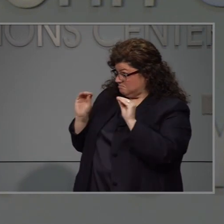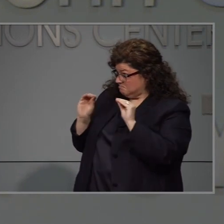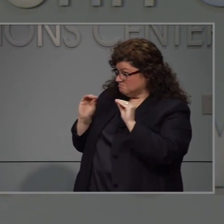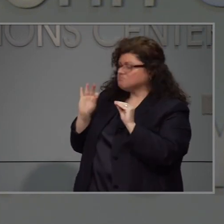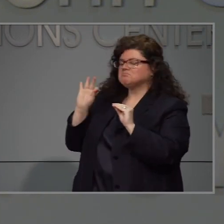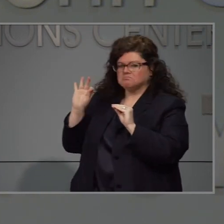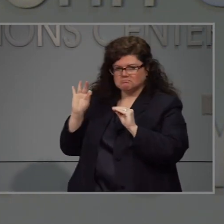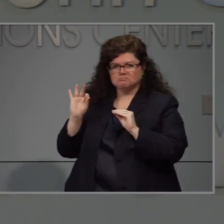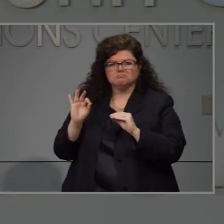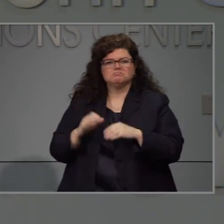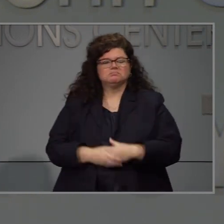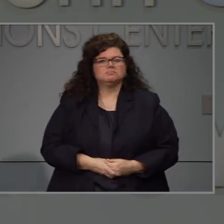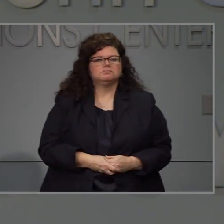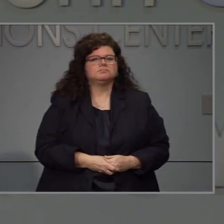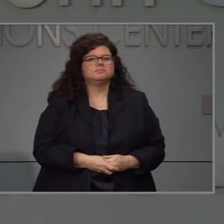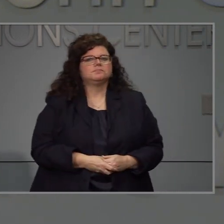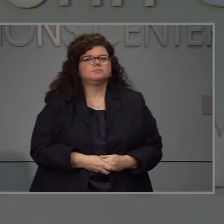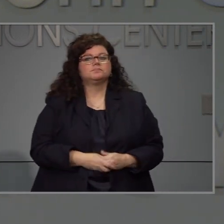La siguiente.